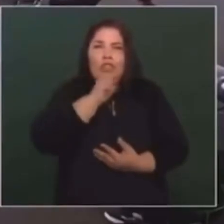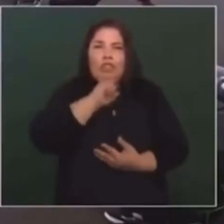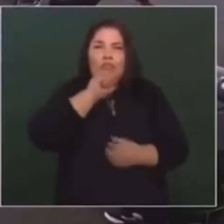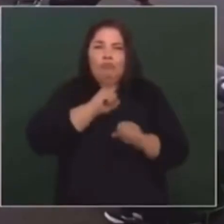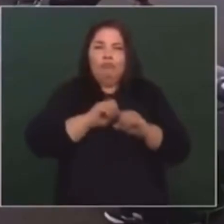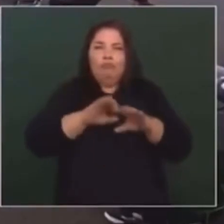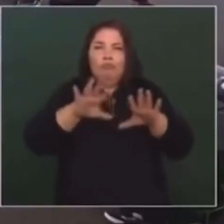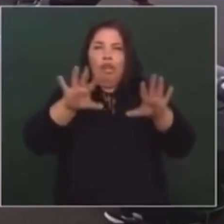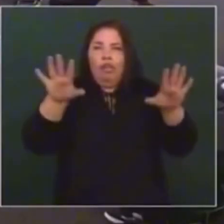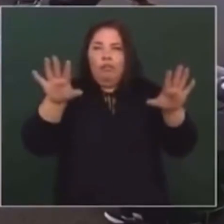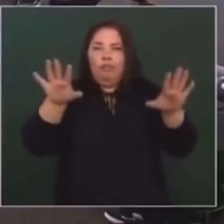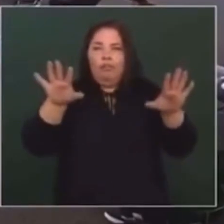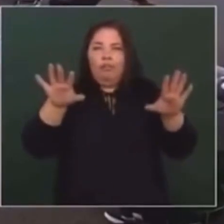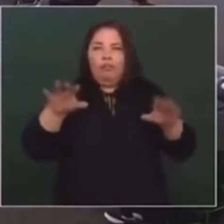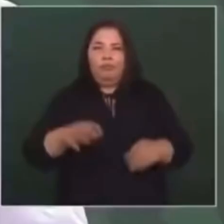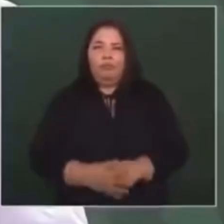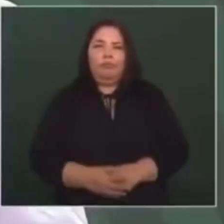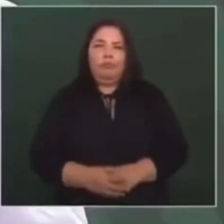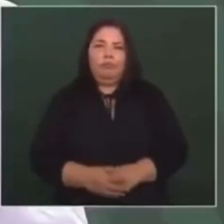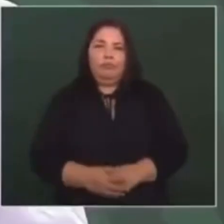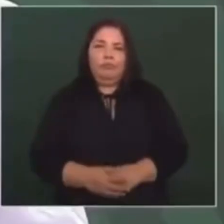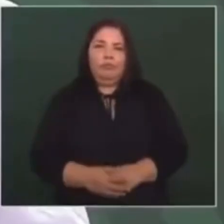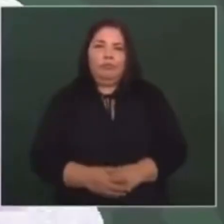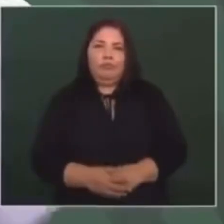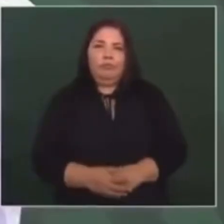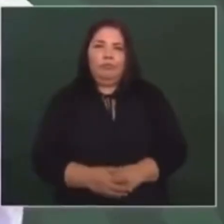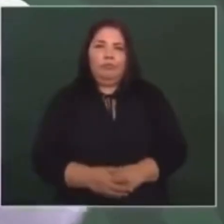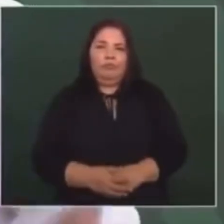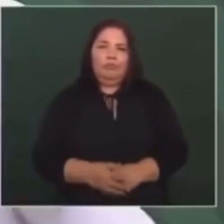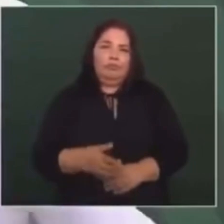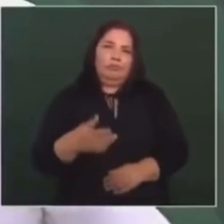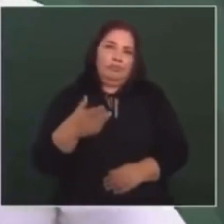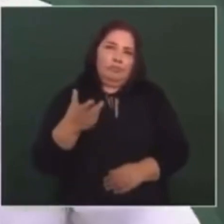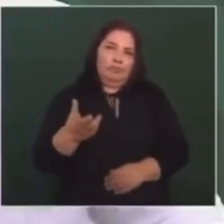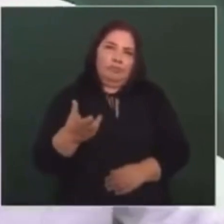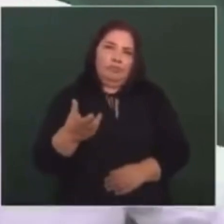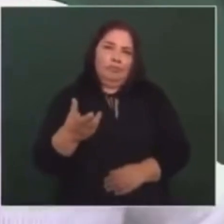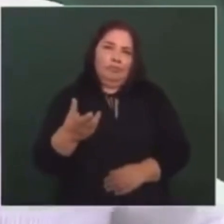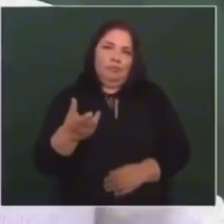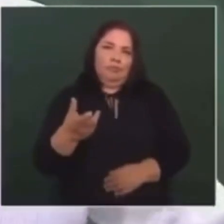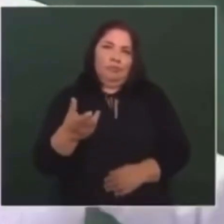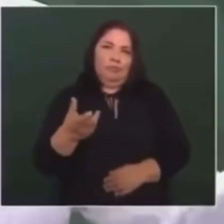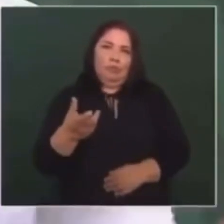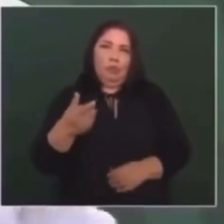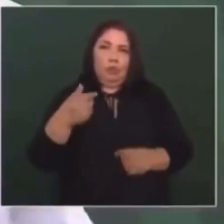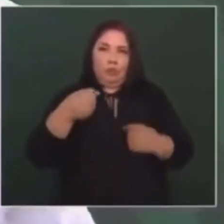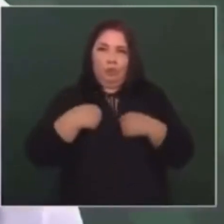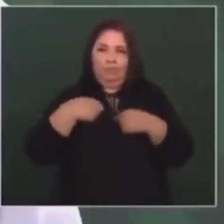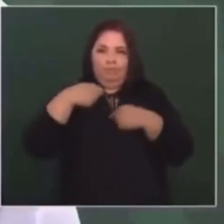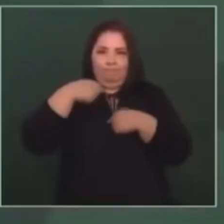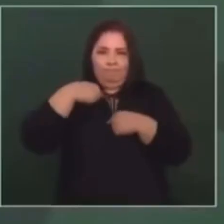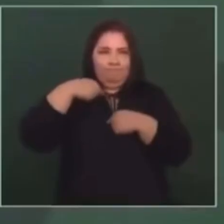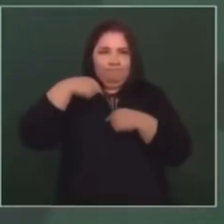es que si voy,